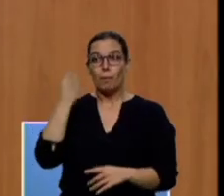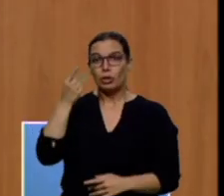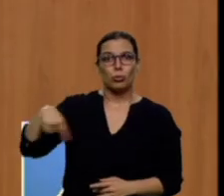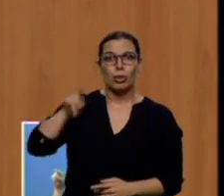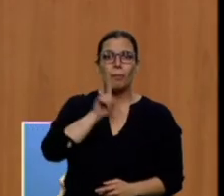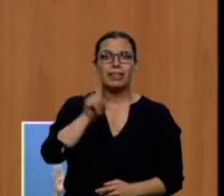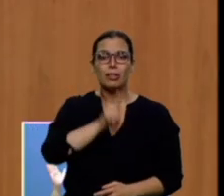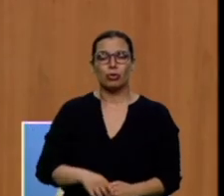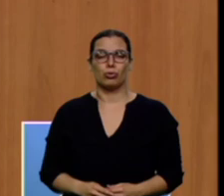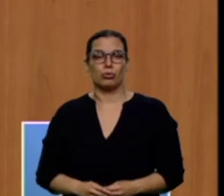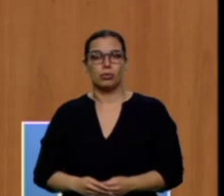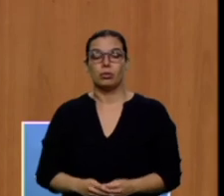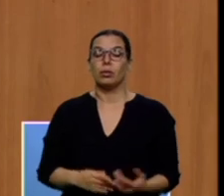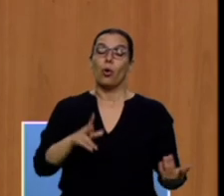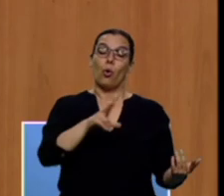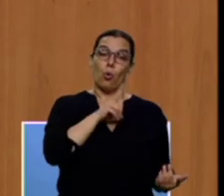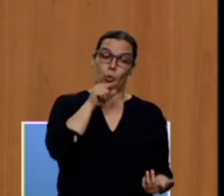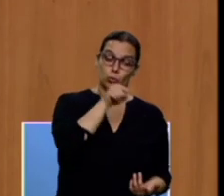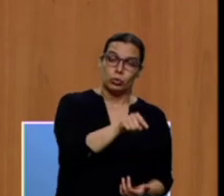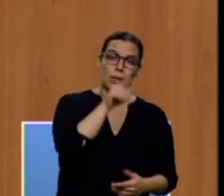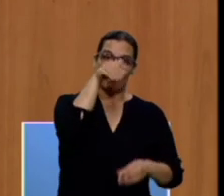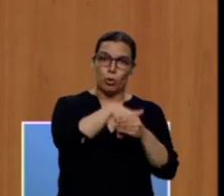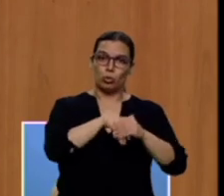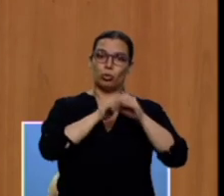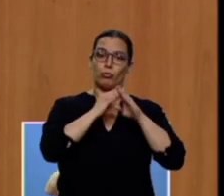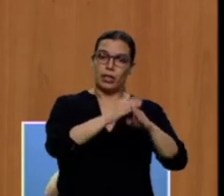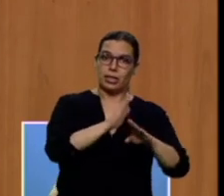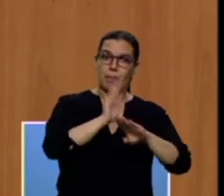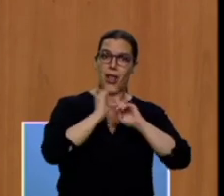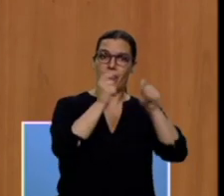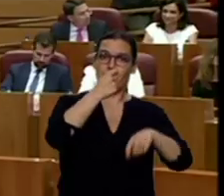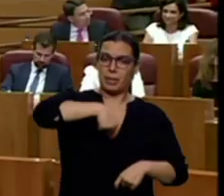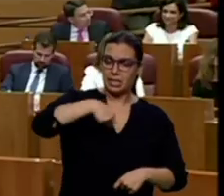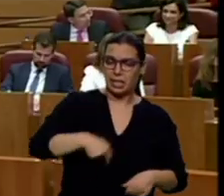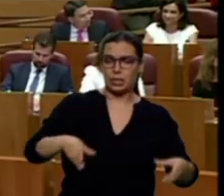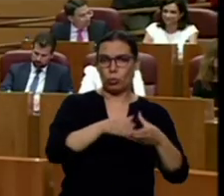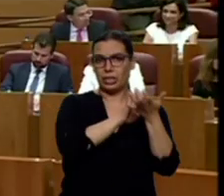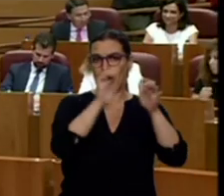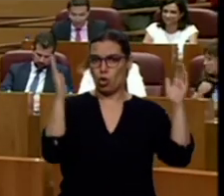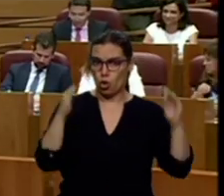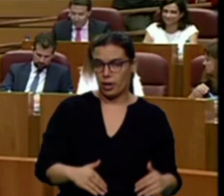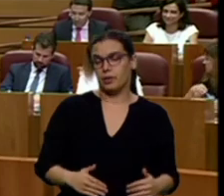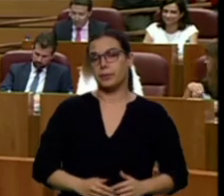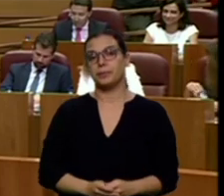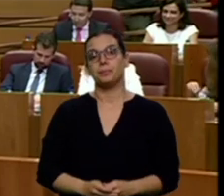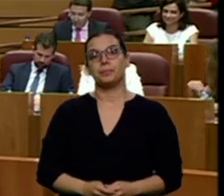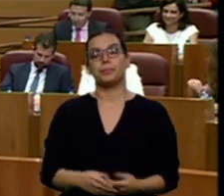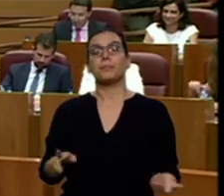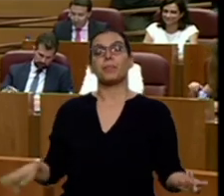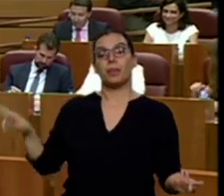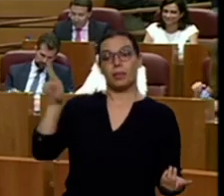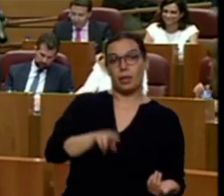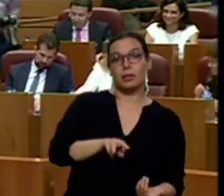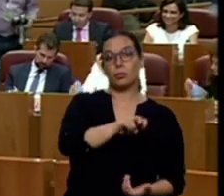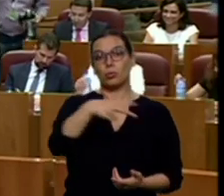no tiene los votos suficientes para ser presidente de la Junta de Castilla y León. Y tras repasar el resultado electoral llega el